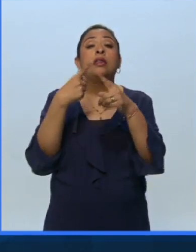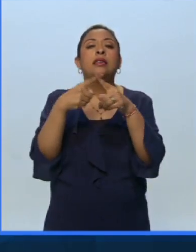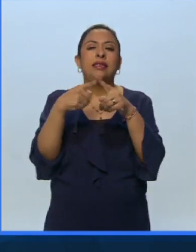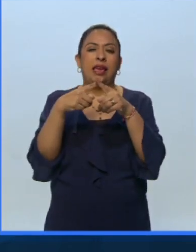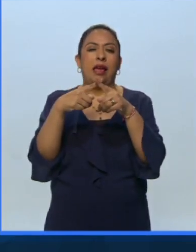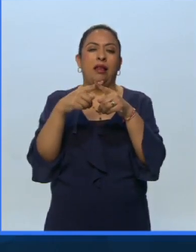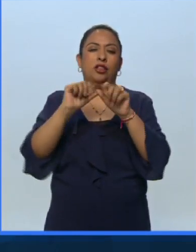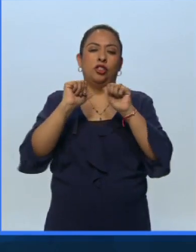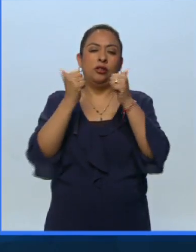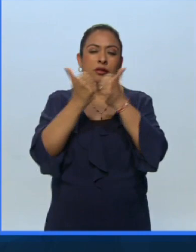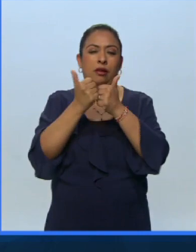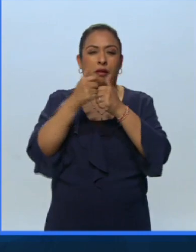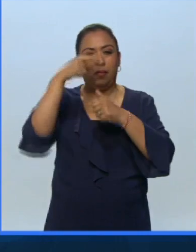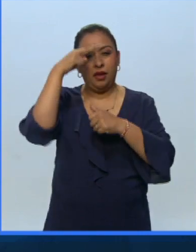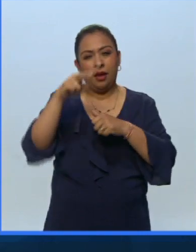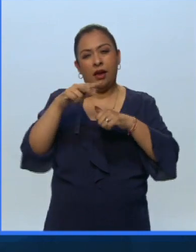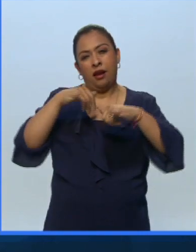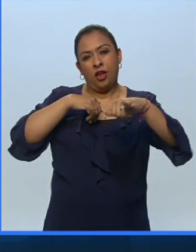Geografía y Estadística.